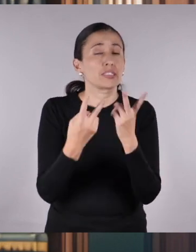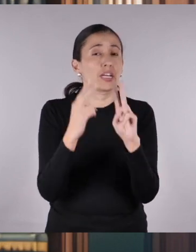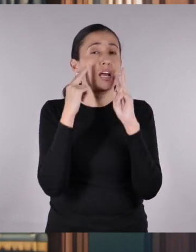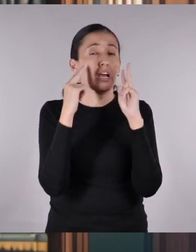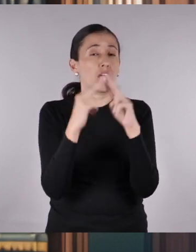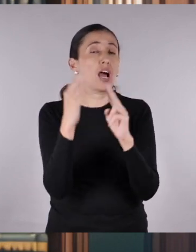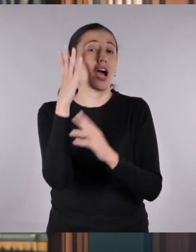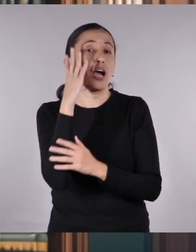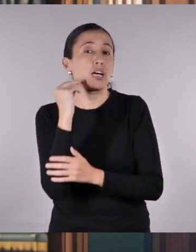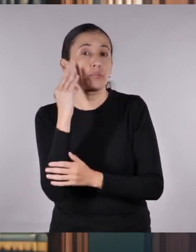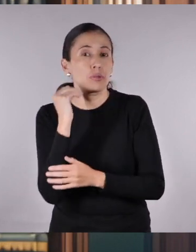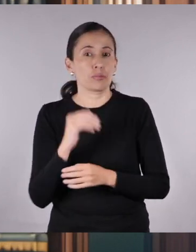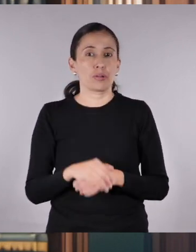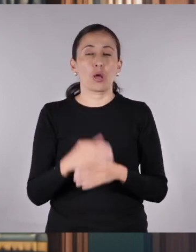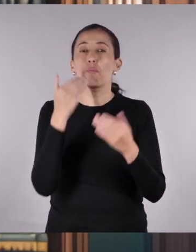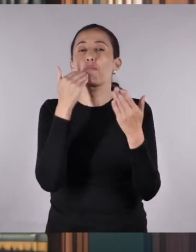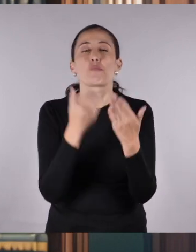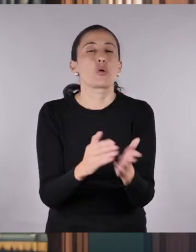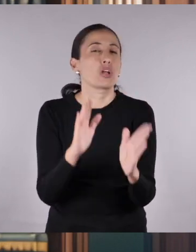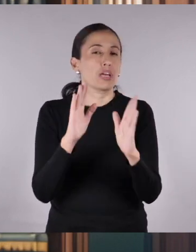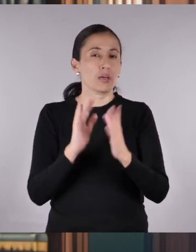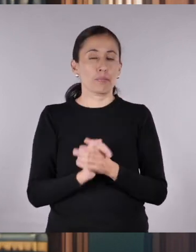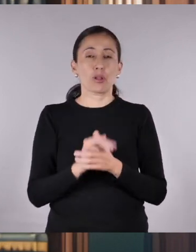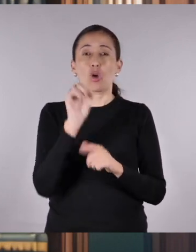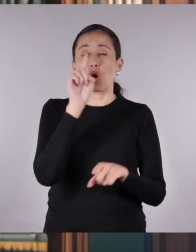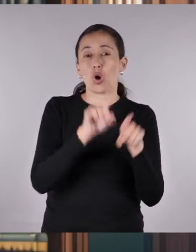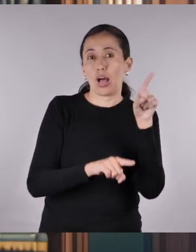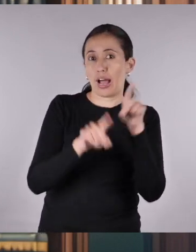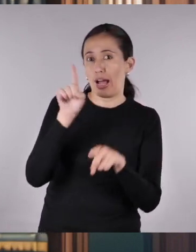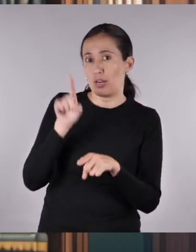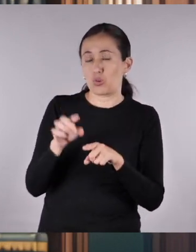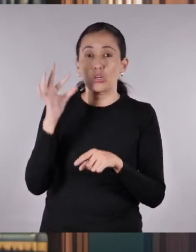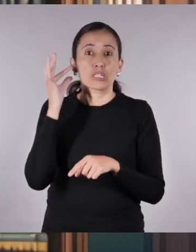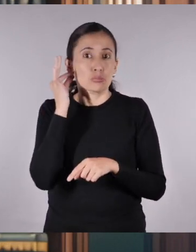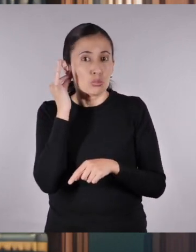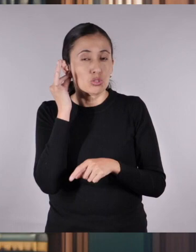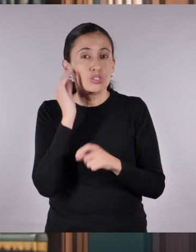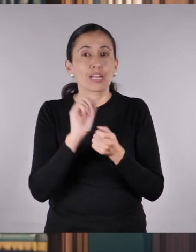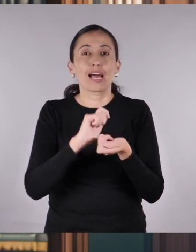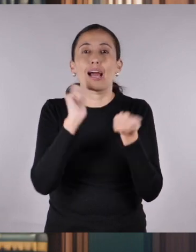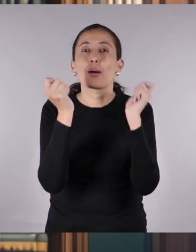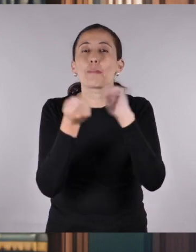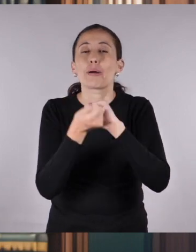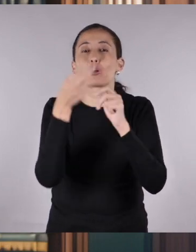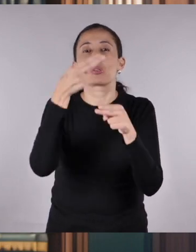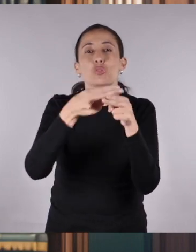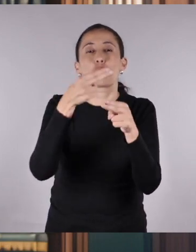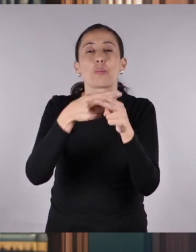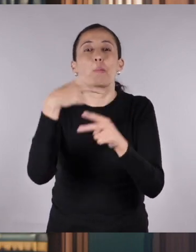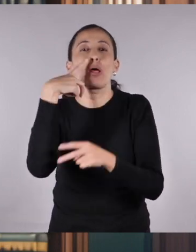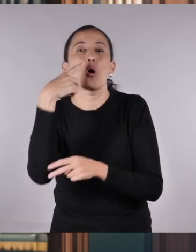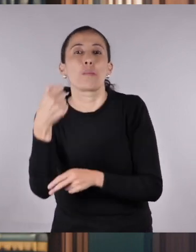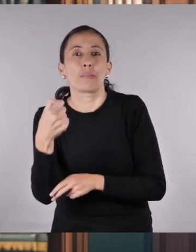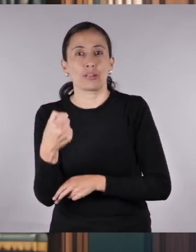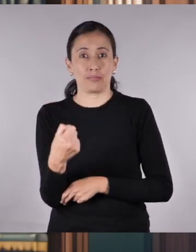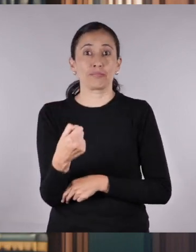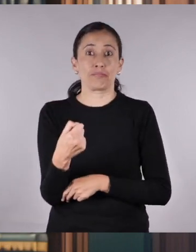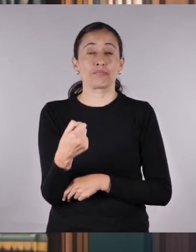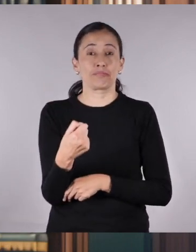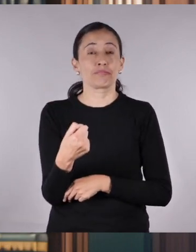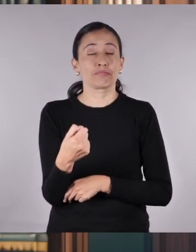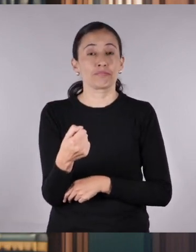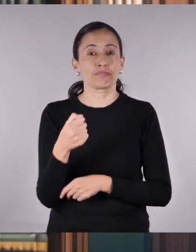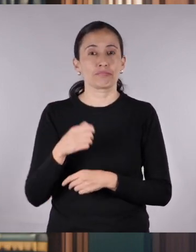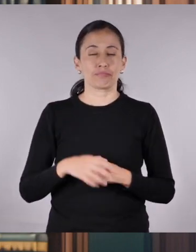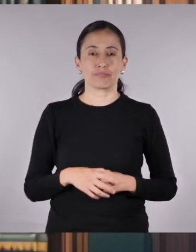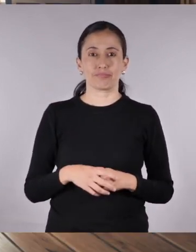conocemos sus experiencias y sus nombres. Como les conté, varias de ellas tuvieron que usar seudónimos masculinos para poder publicar